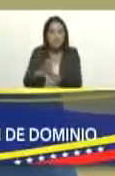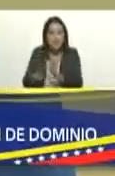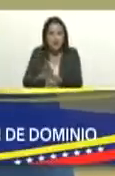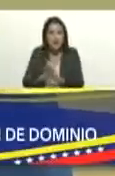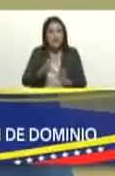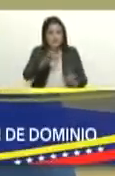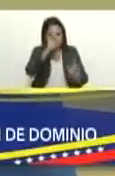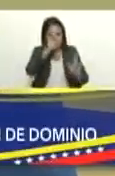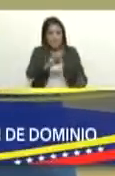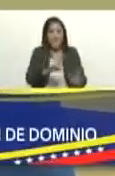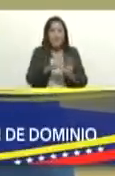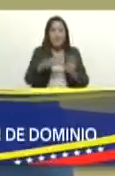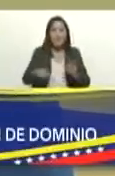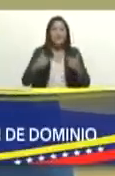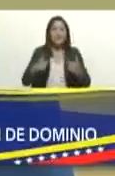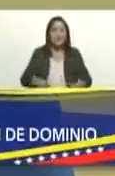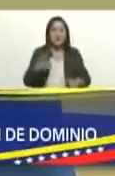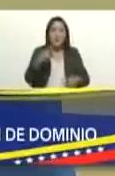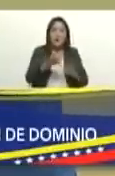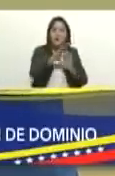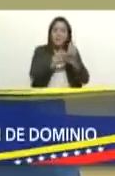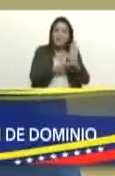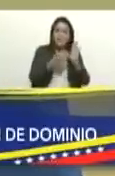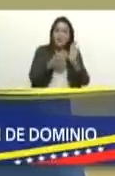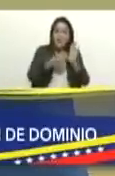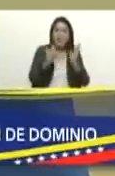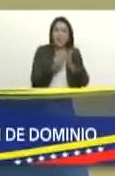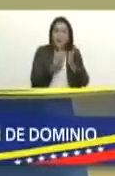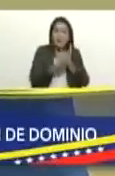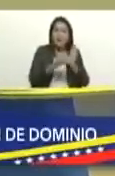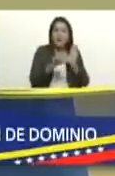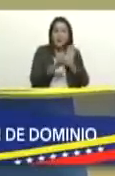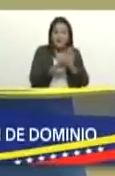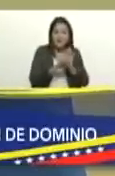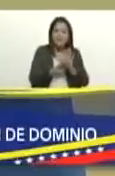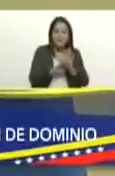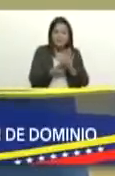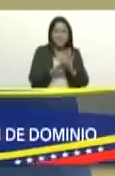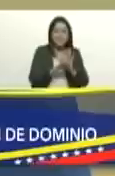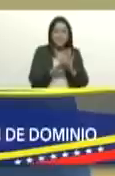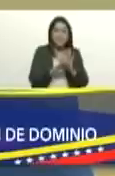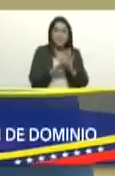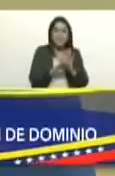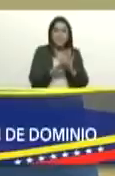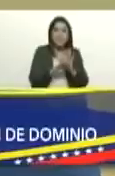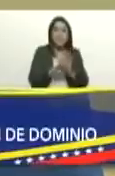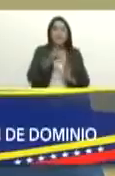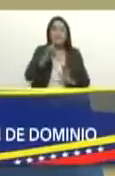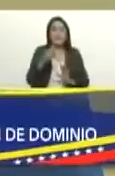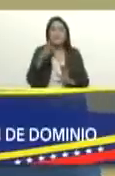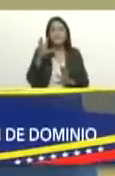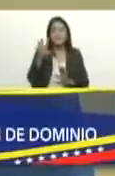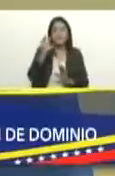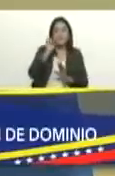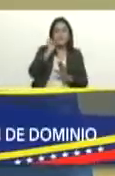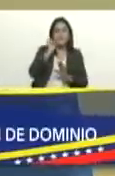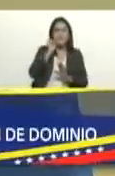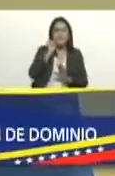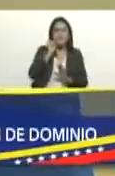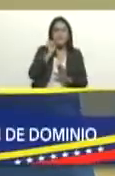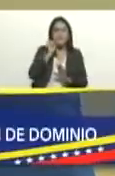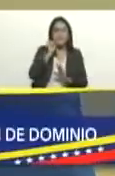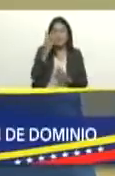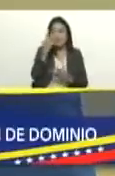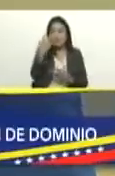lo prevé esta ley un capítulo completo para ello y por supuesto nosotros entendemos y el pueblo debe entender